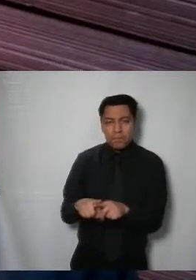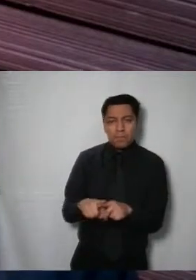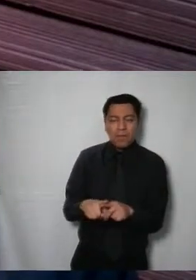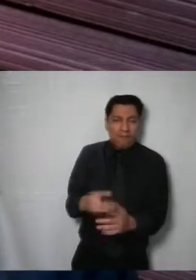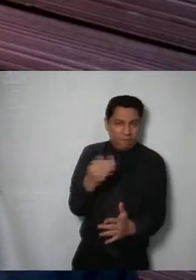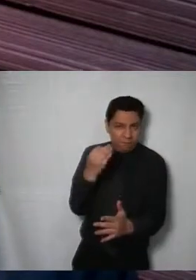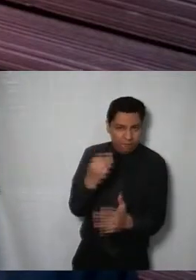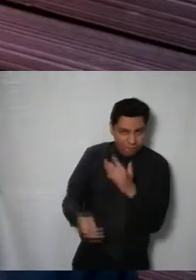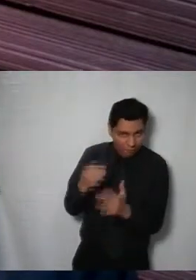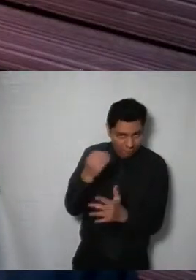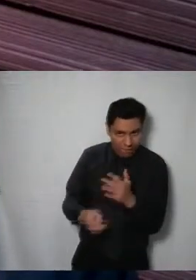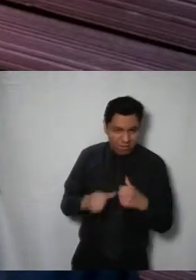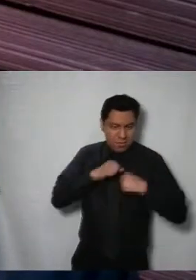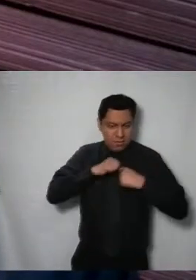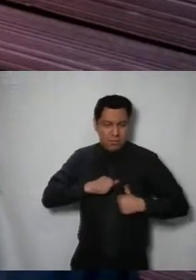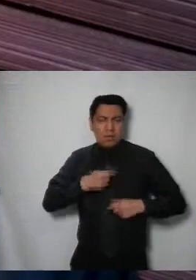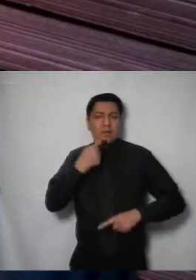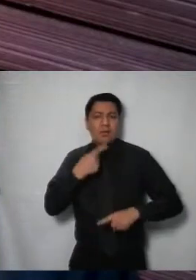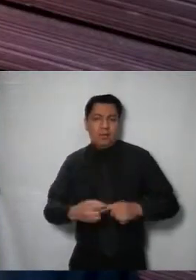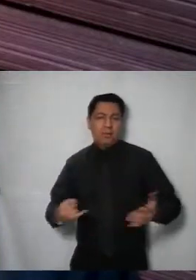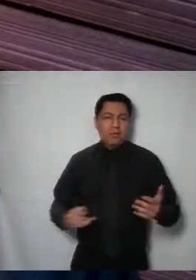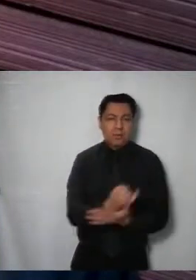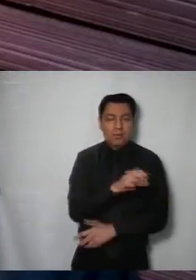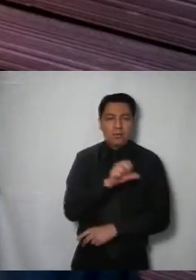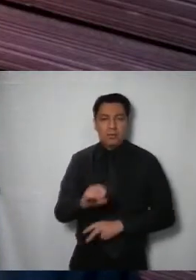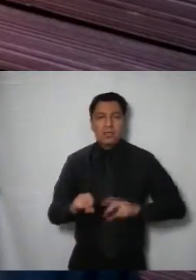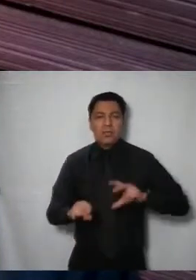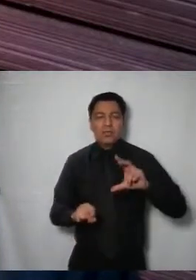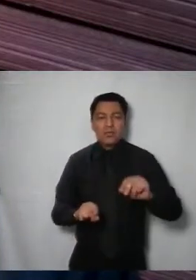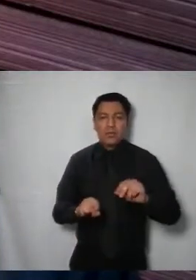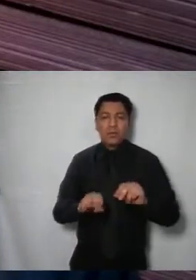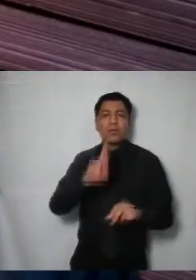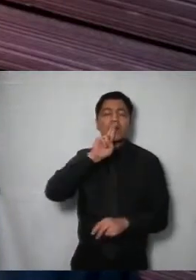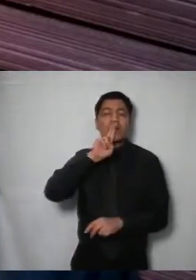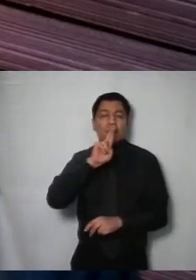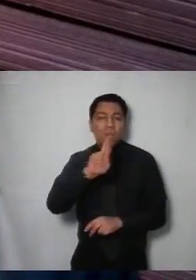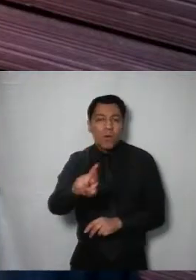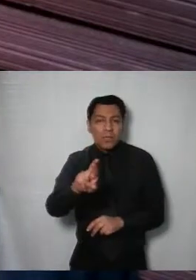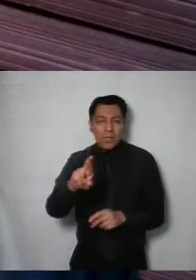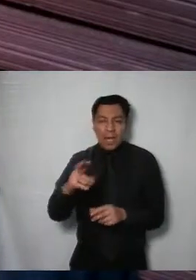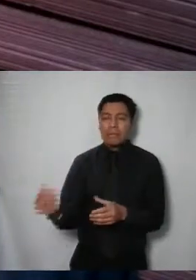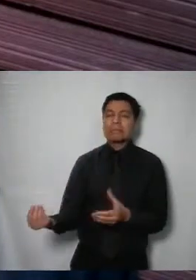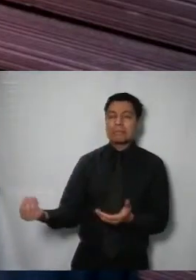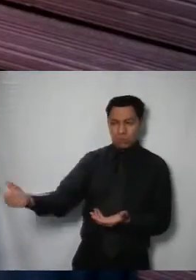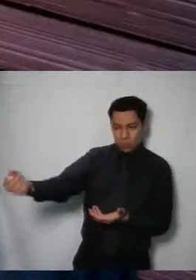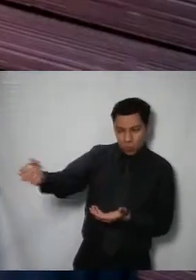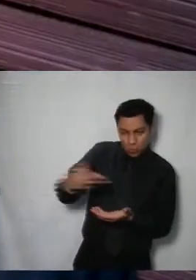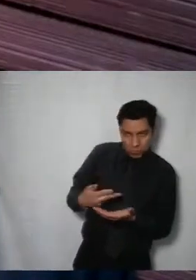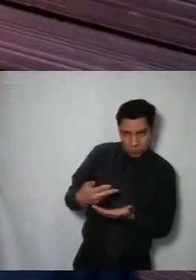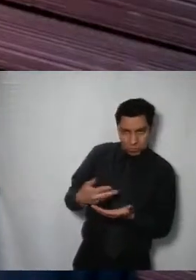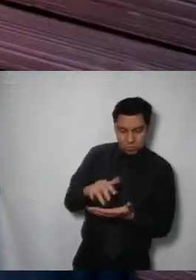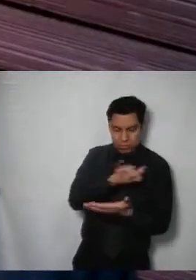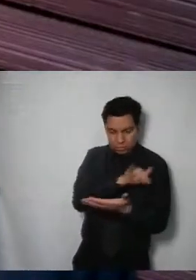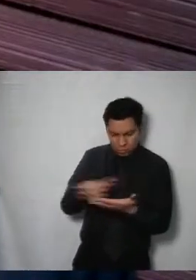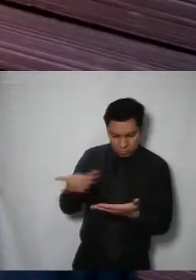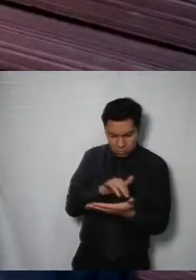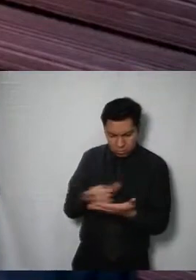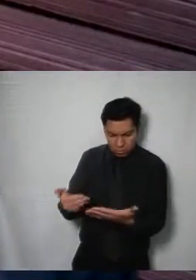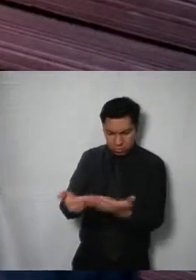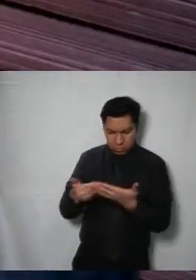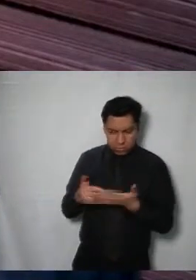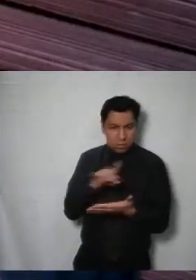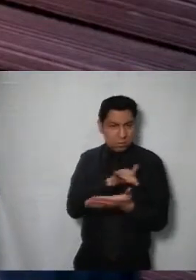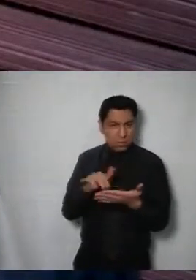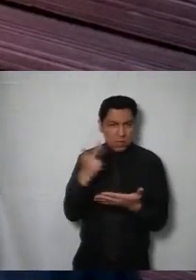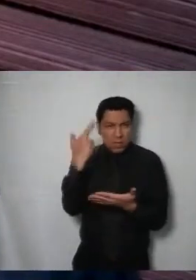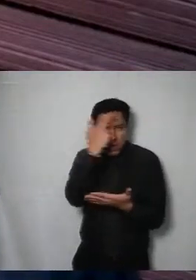adecuadamente las competencias de manera clara es decir que es hasta la respuesta complementaria que el sujeto obligado indicó a la persona